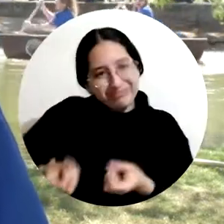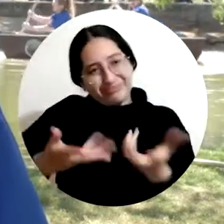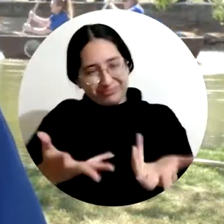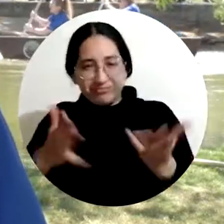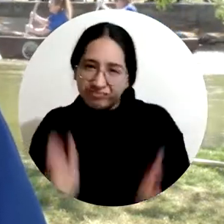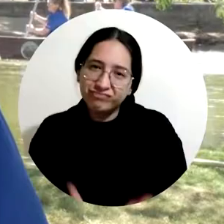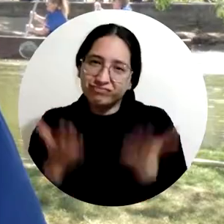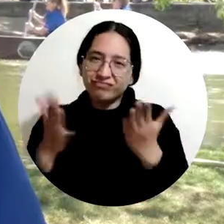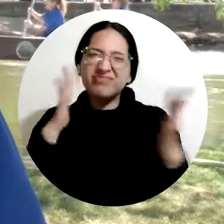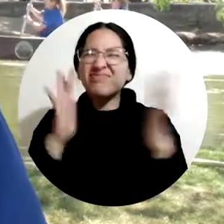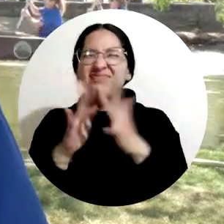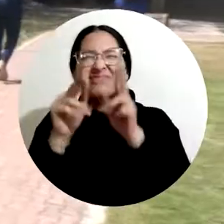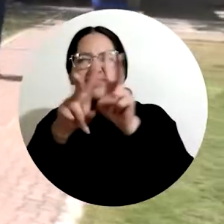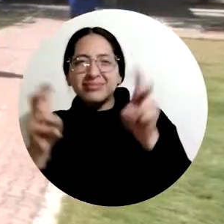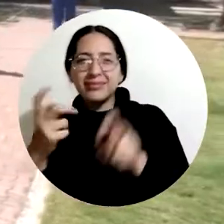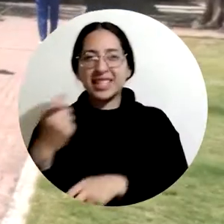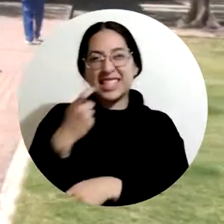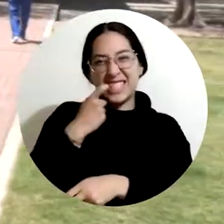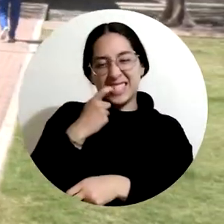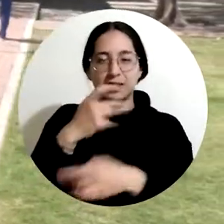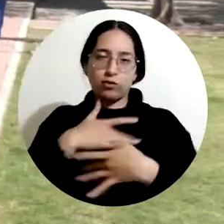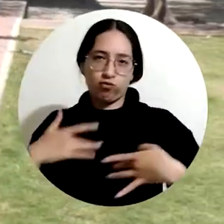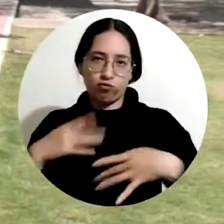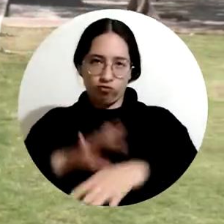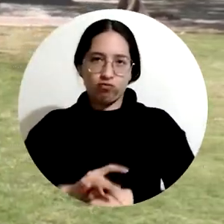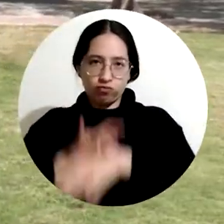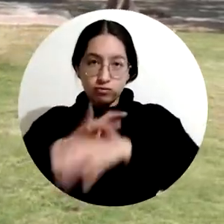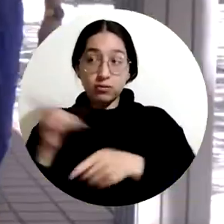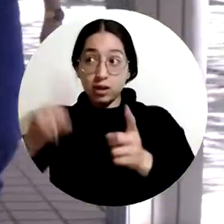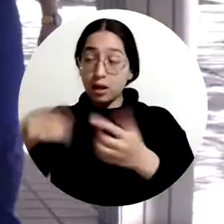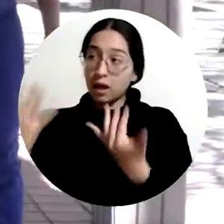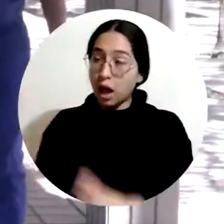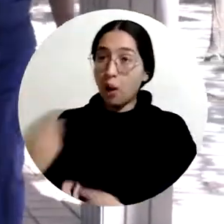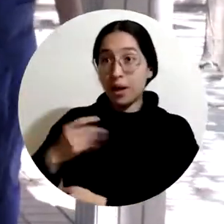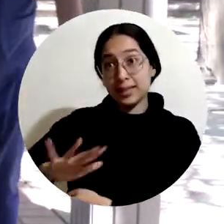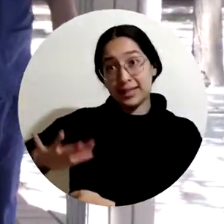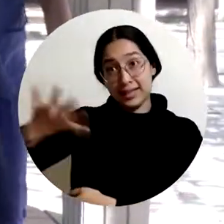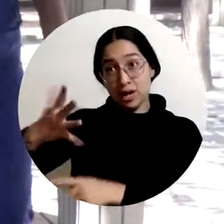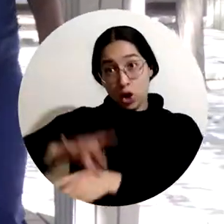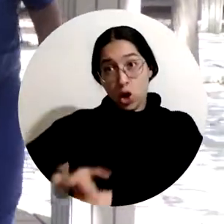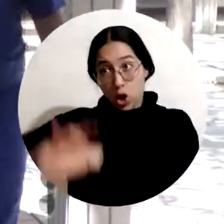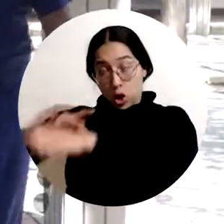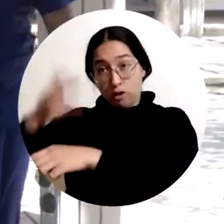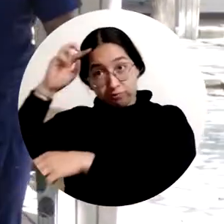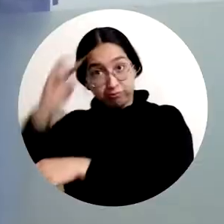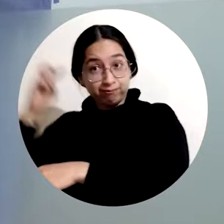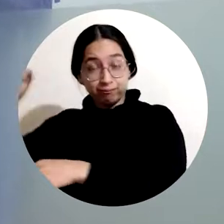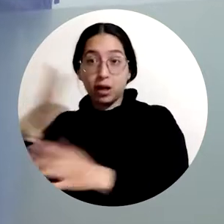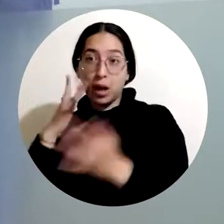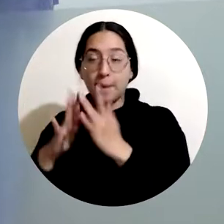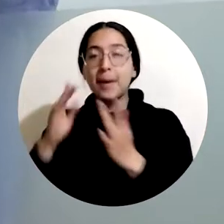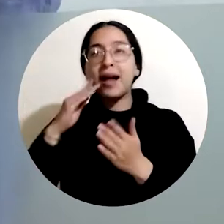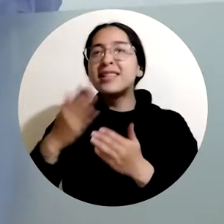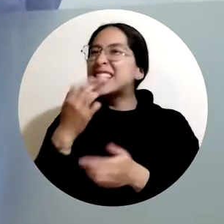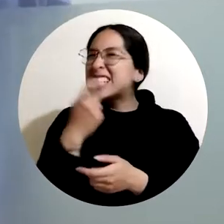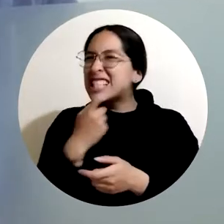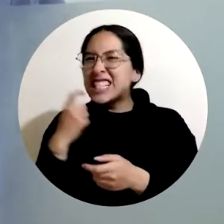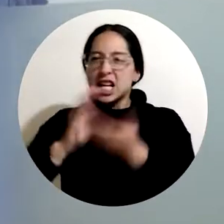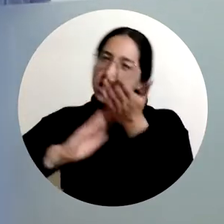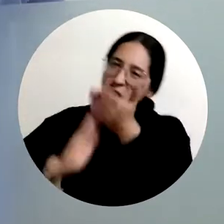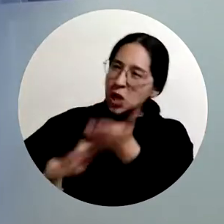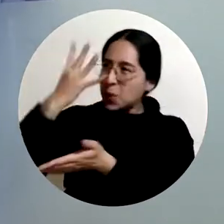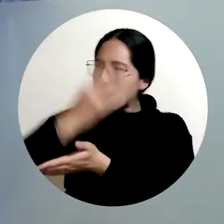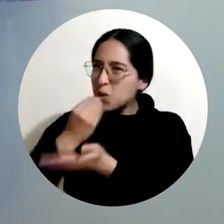de la salud oral. La Alma Mater recibió a cinco doctores con alta trayectoria en salud oral y medicina estética y a 15